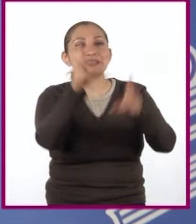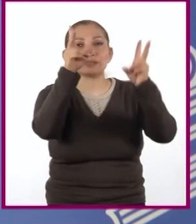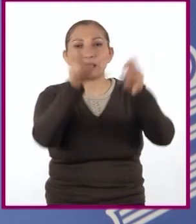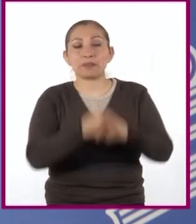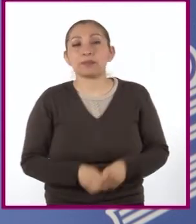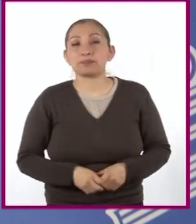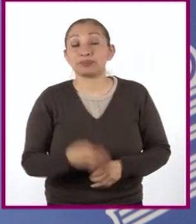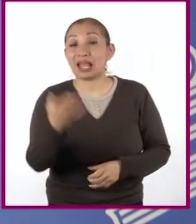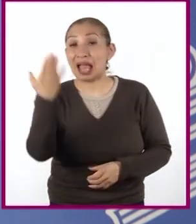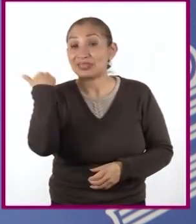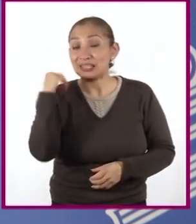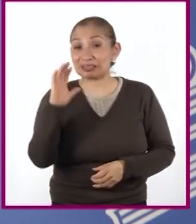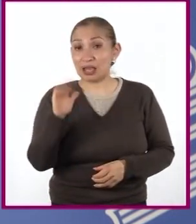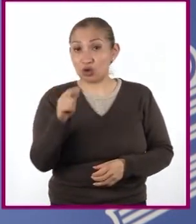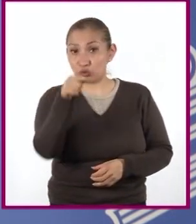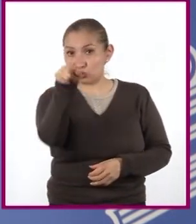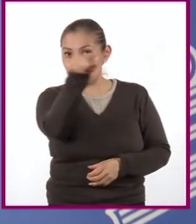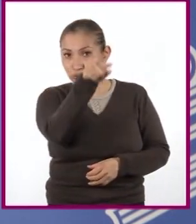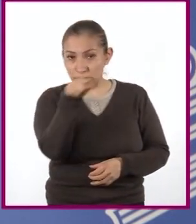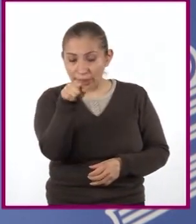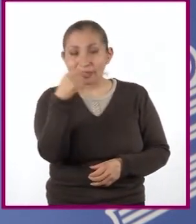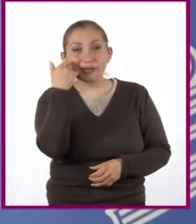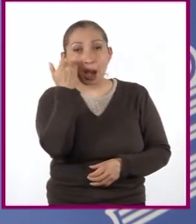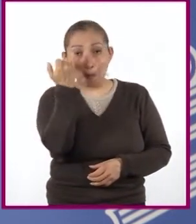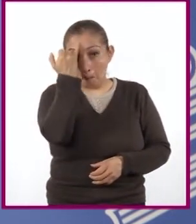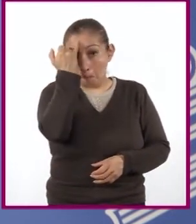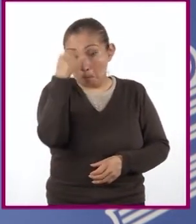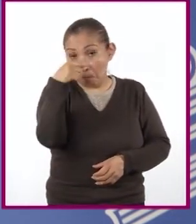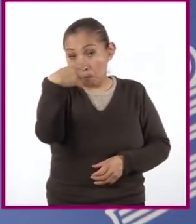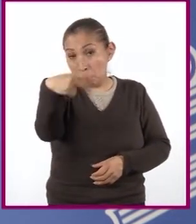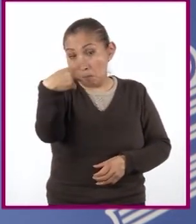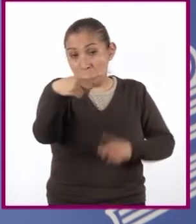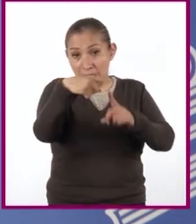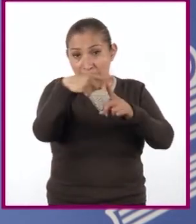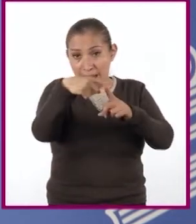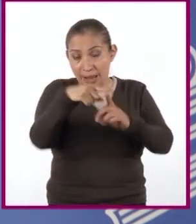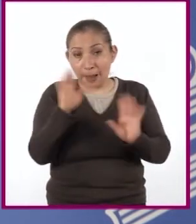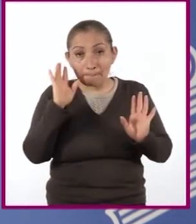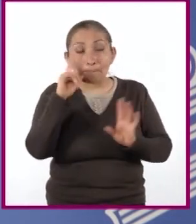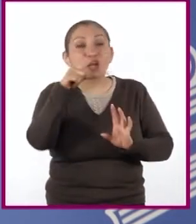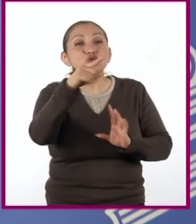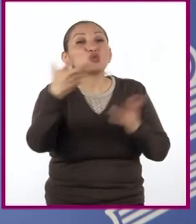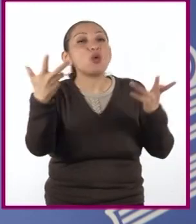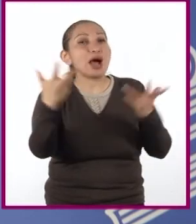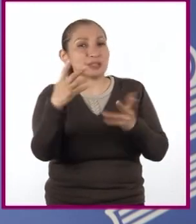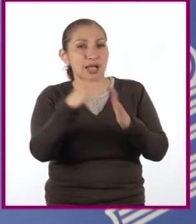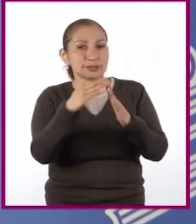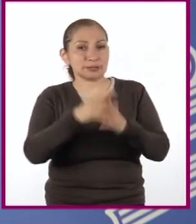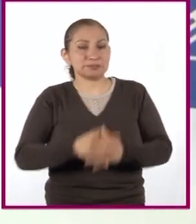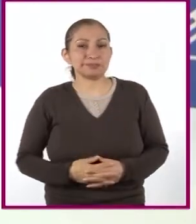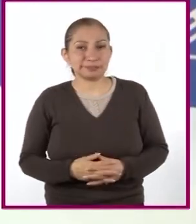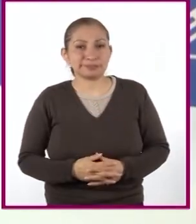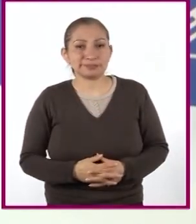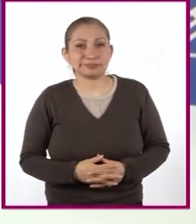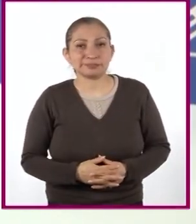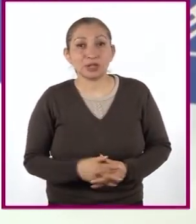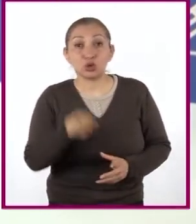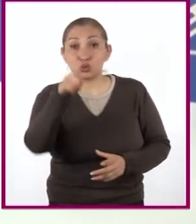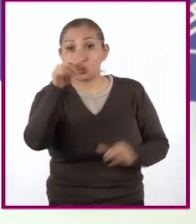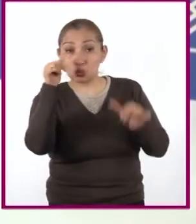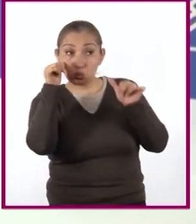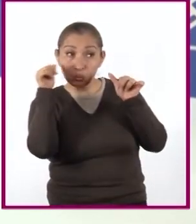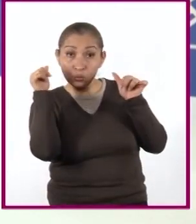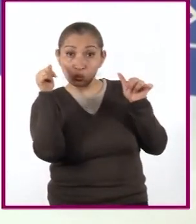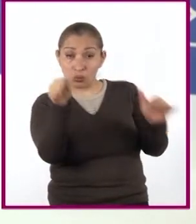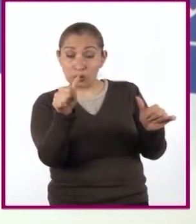Antes de despedirme de ustedes, quiero proponerles un reto más para que la hagan en casa. Estén atentos.